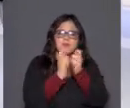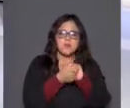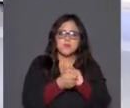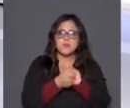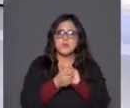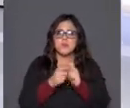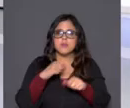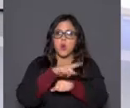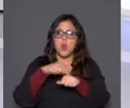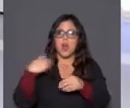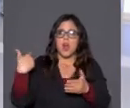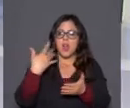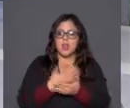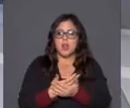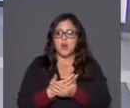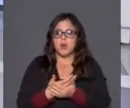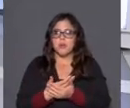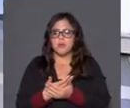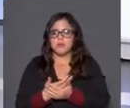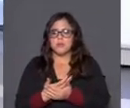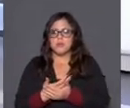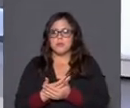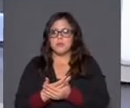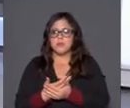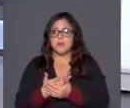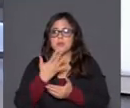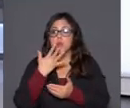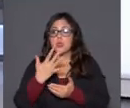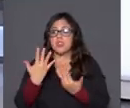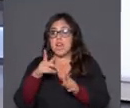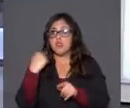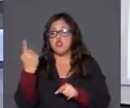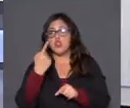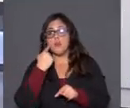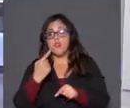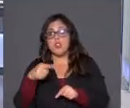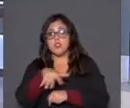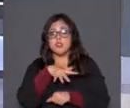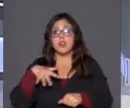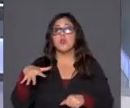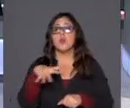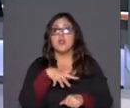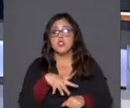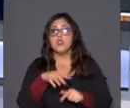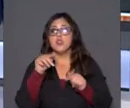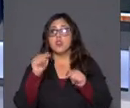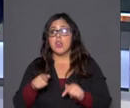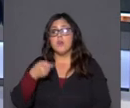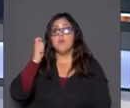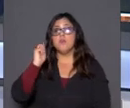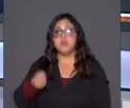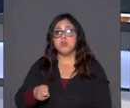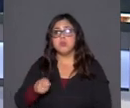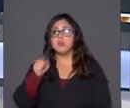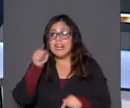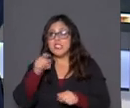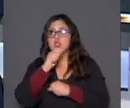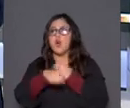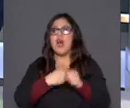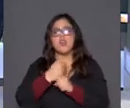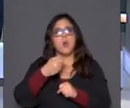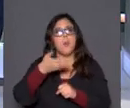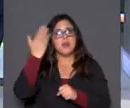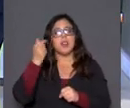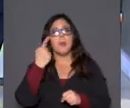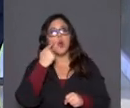últimas horas o en estos últimos días. porque estábamos viendo que los hechos que al parecer se le están imputando ocurrieron el año pasado. Pero el 20